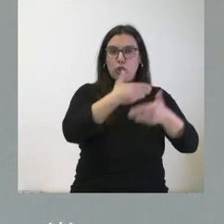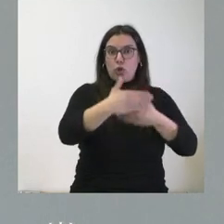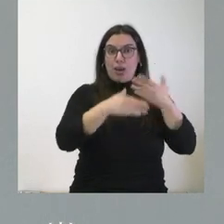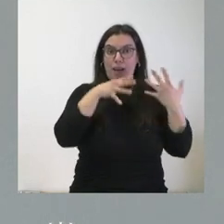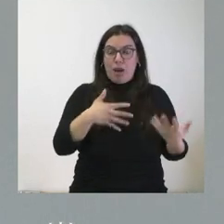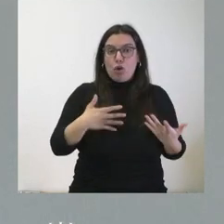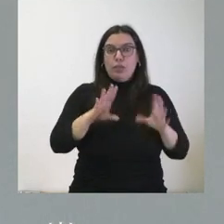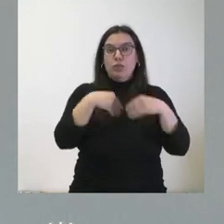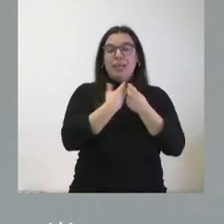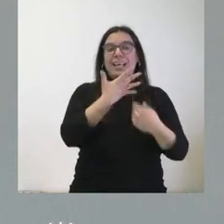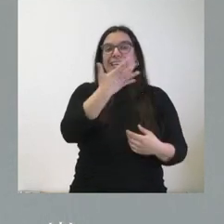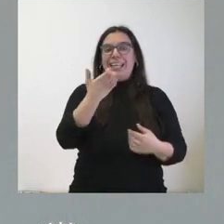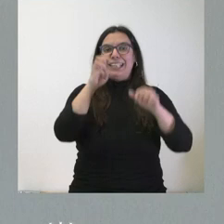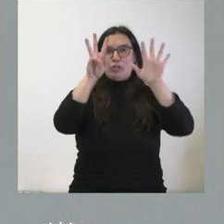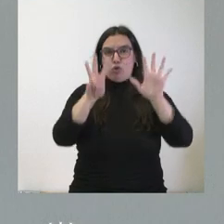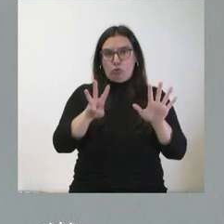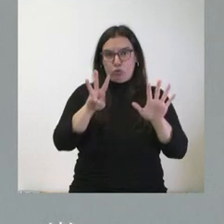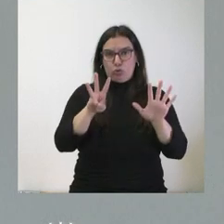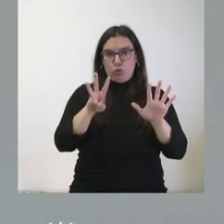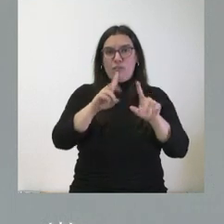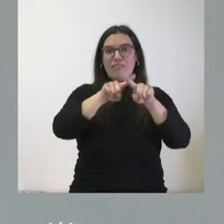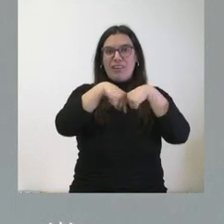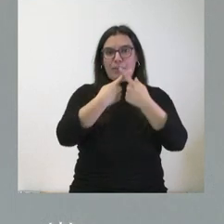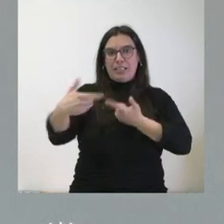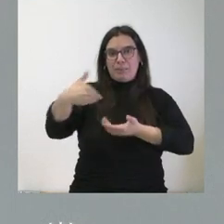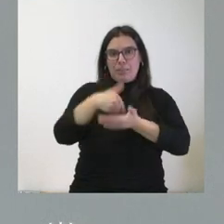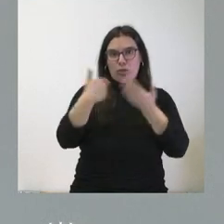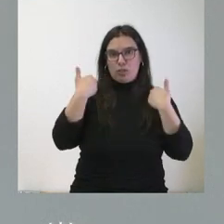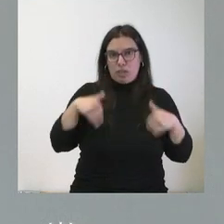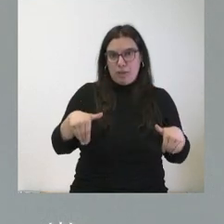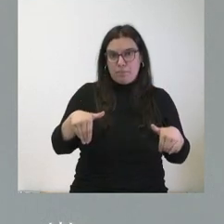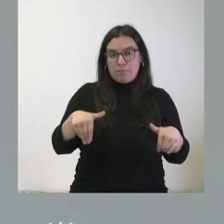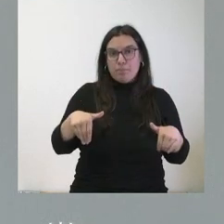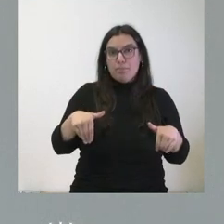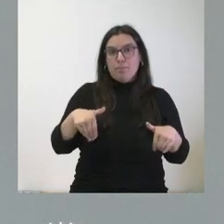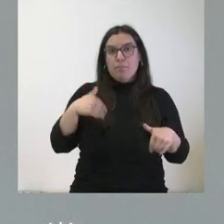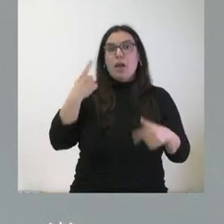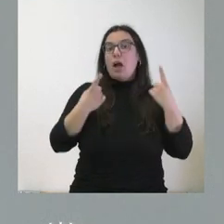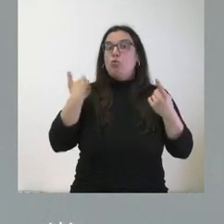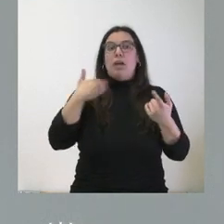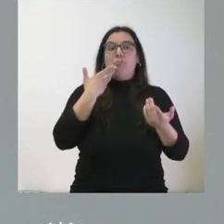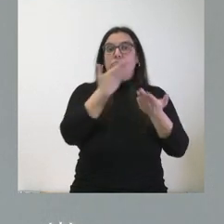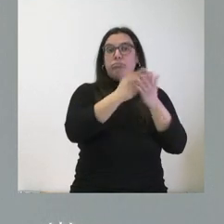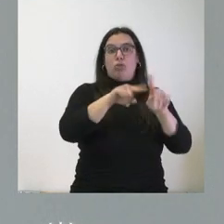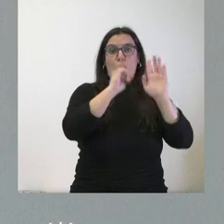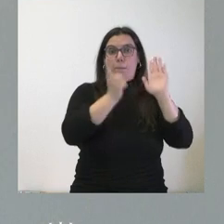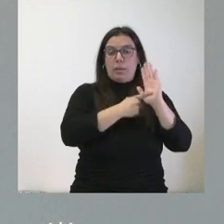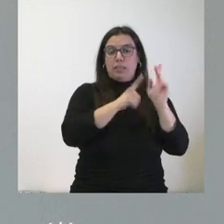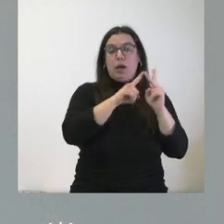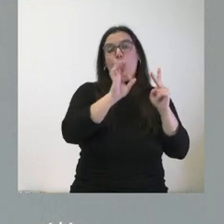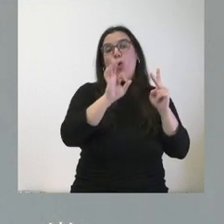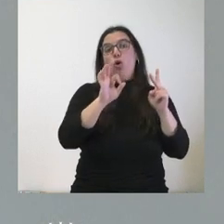autónoma asciende a 508 familias que o bien ya han completado su solicitud o bien están en